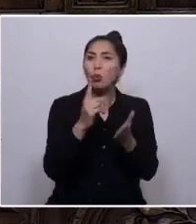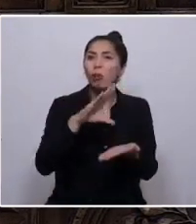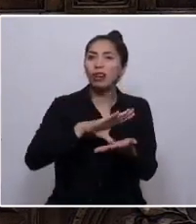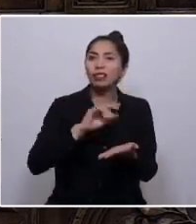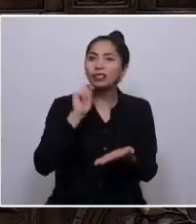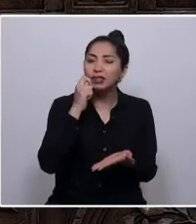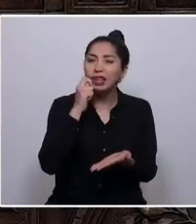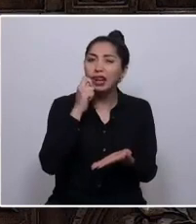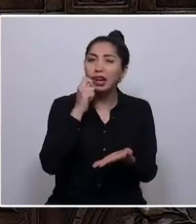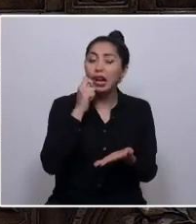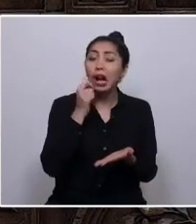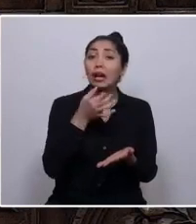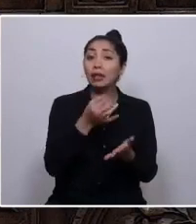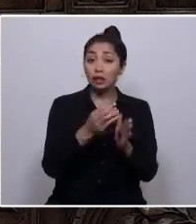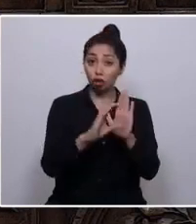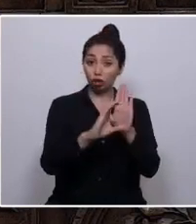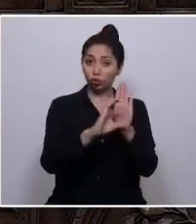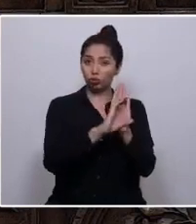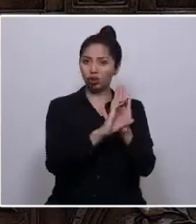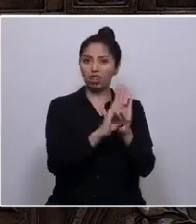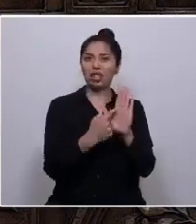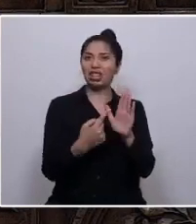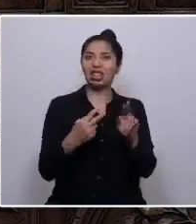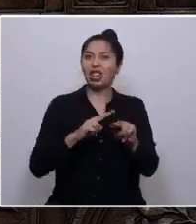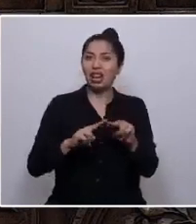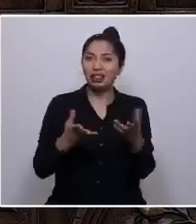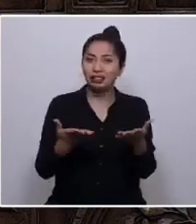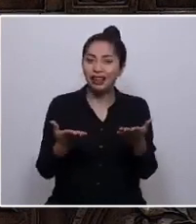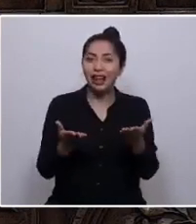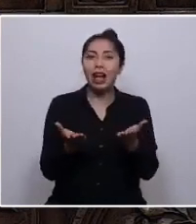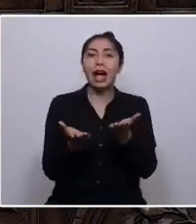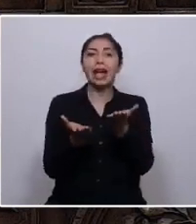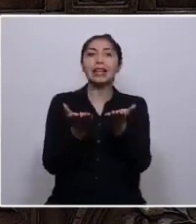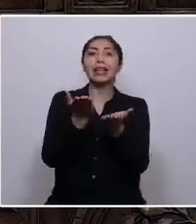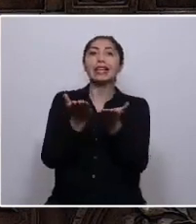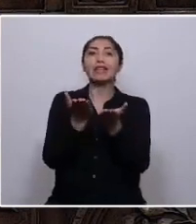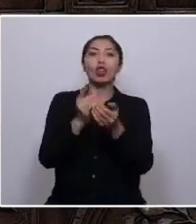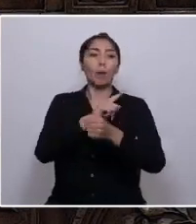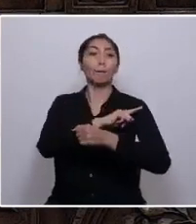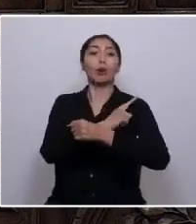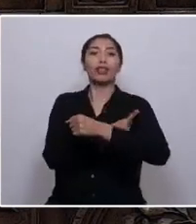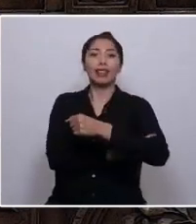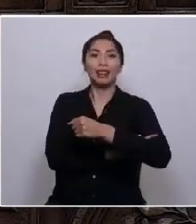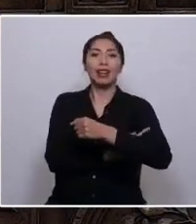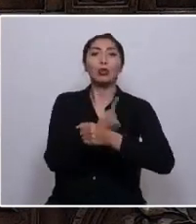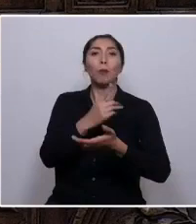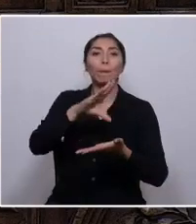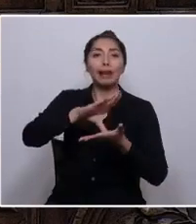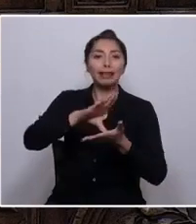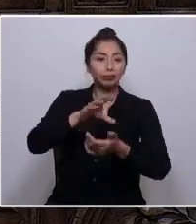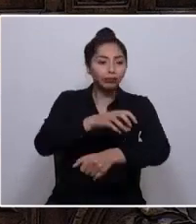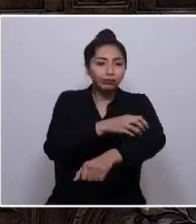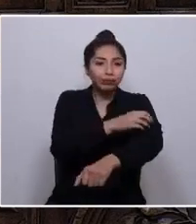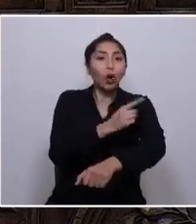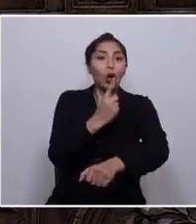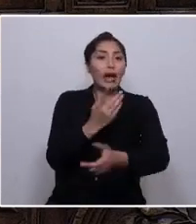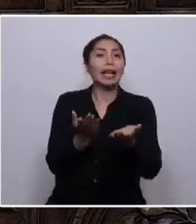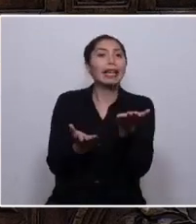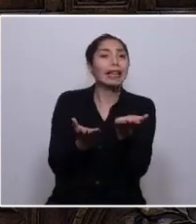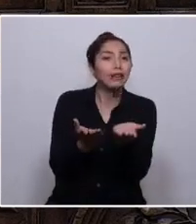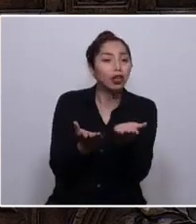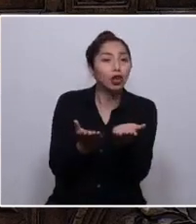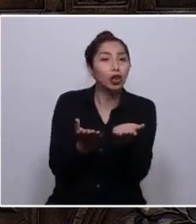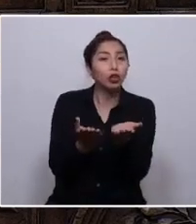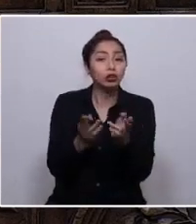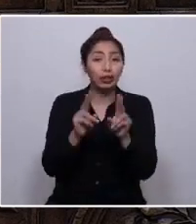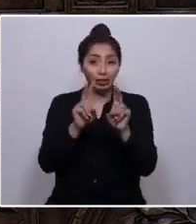dice que las constituciones lo que hacen es definir los equilibrios de poder al interior de un país. Y es un problema de poder, no